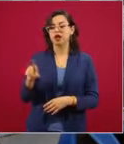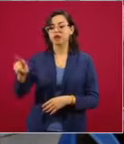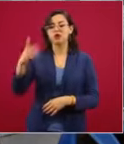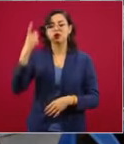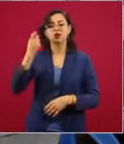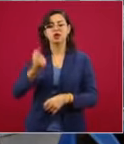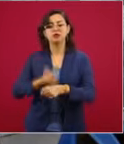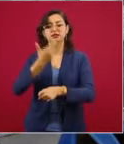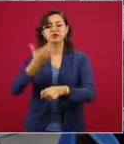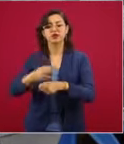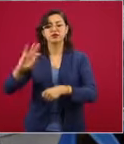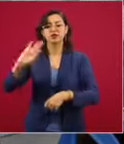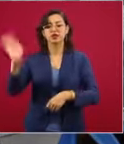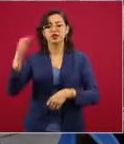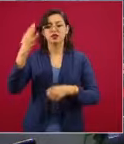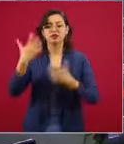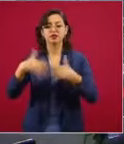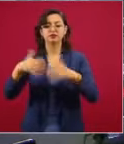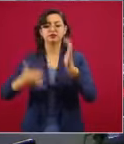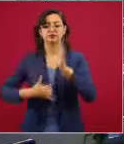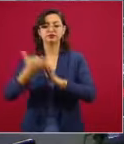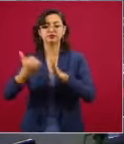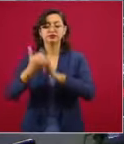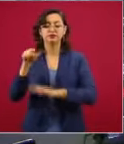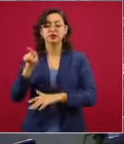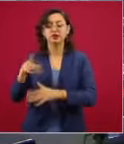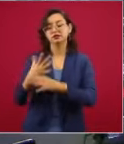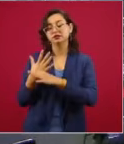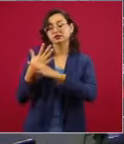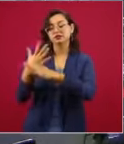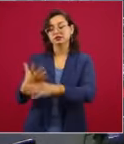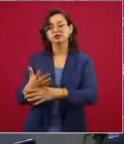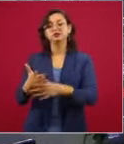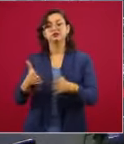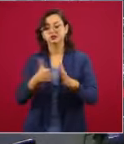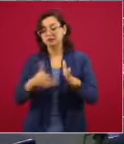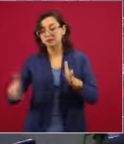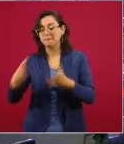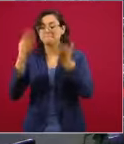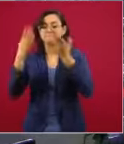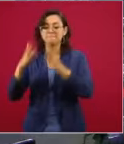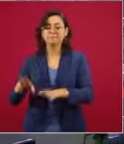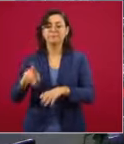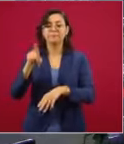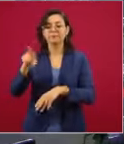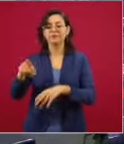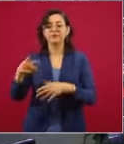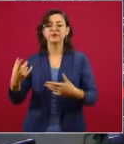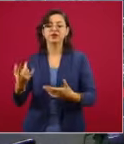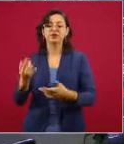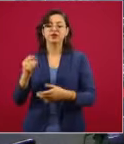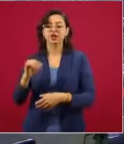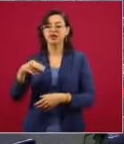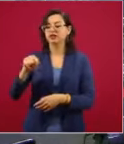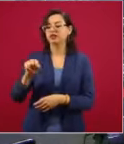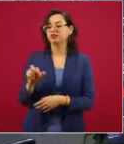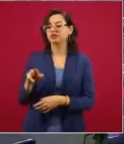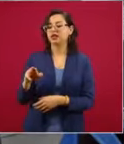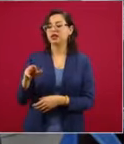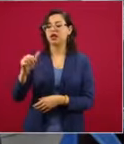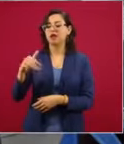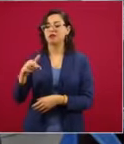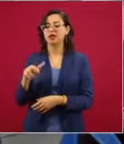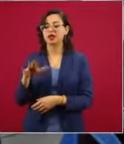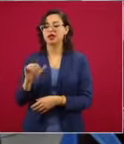Interamericana de la Industria de la Construcción. Él explica que están en pláticas con el Banco Interamericano de Desarrollo para obtener